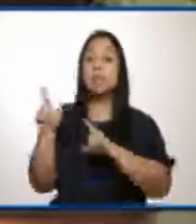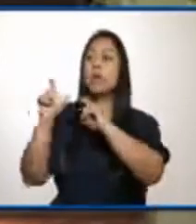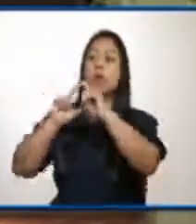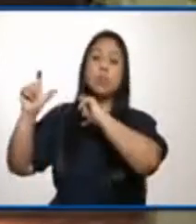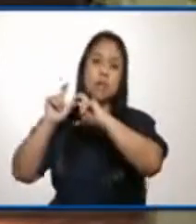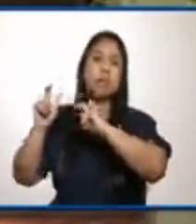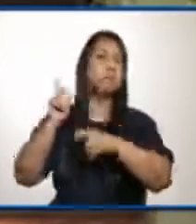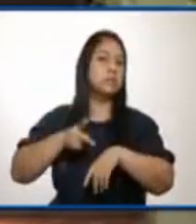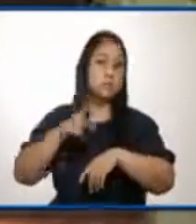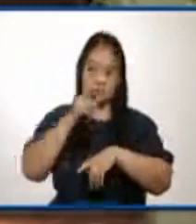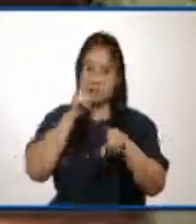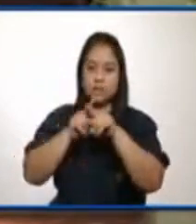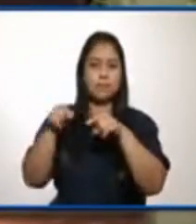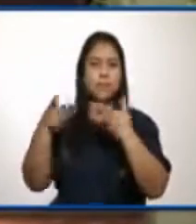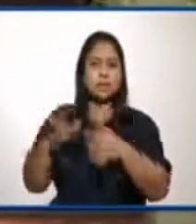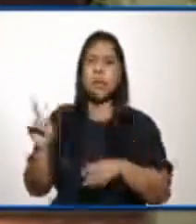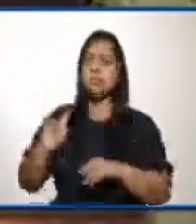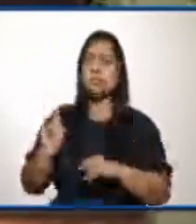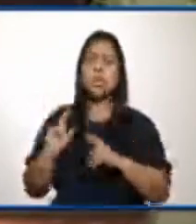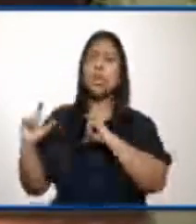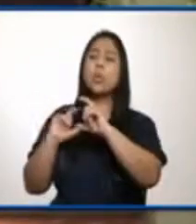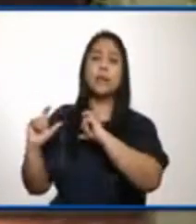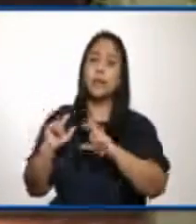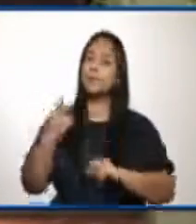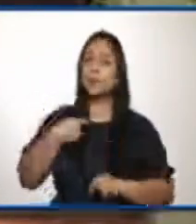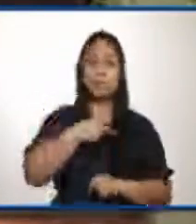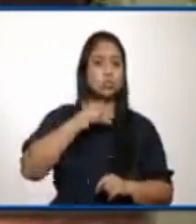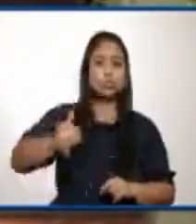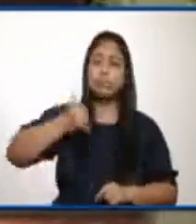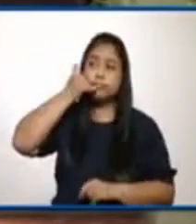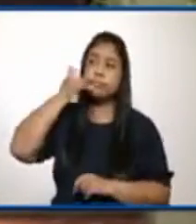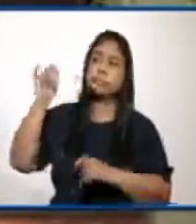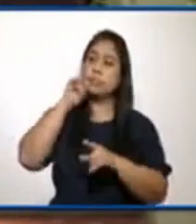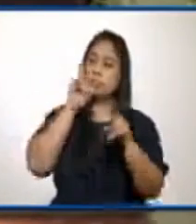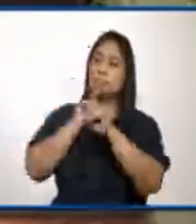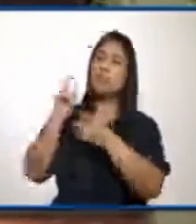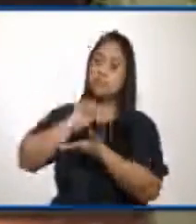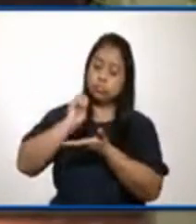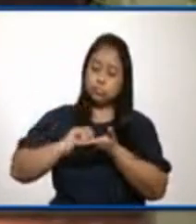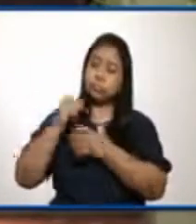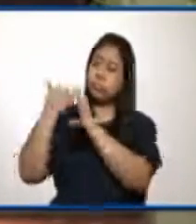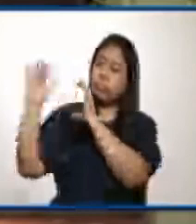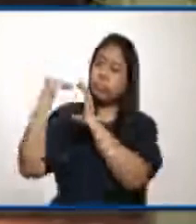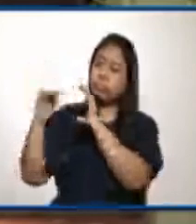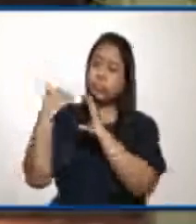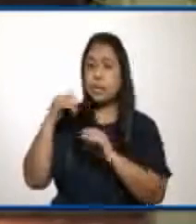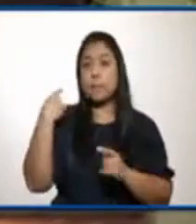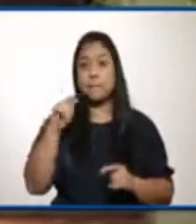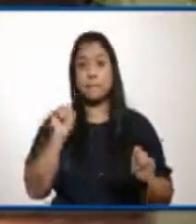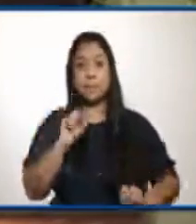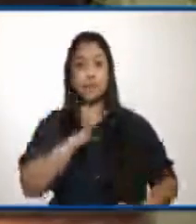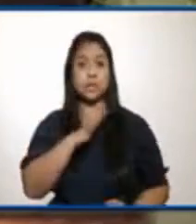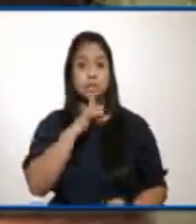periódicamente, mira, aunque no se comuniquen, estamos haciendo llamadas, comunicaciones escritas para poder obtener el